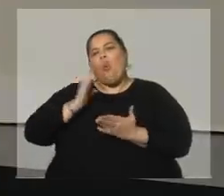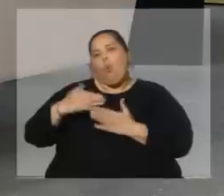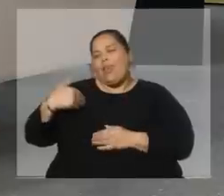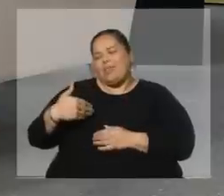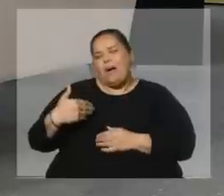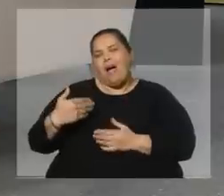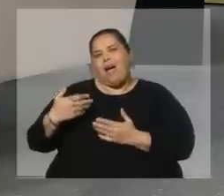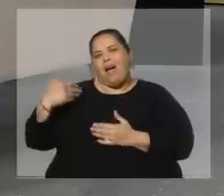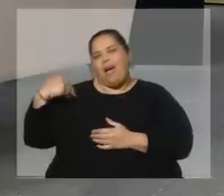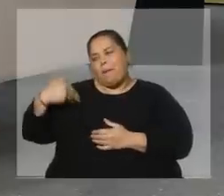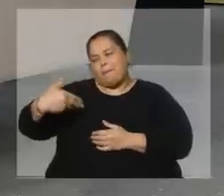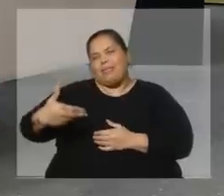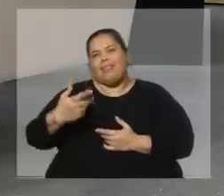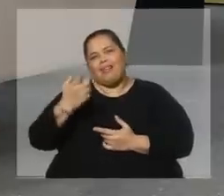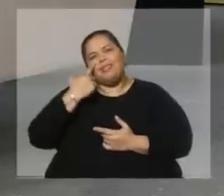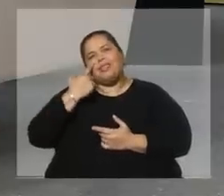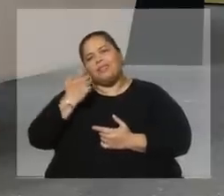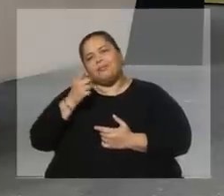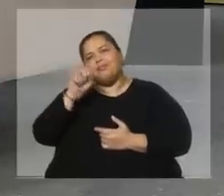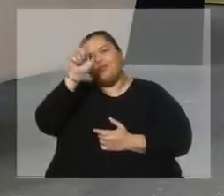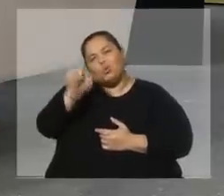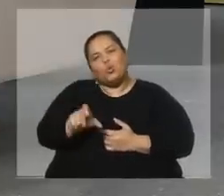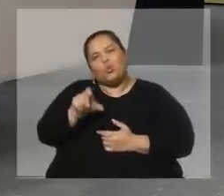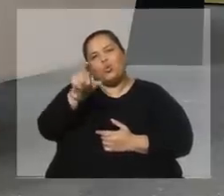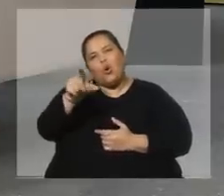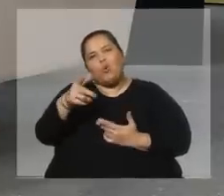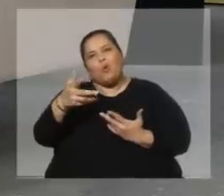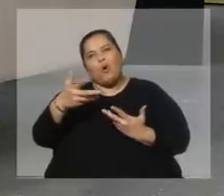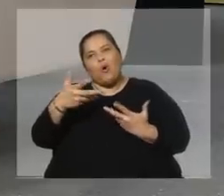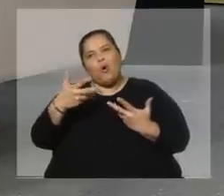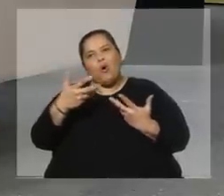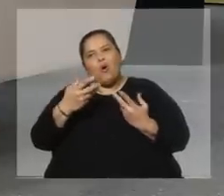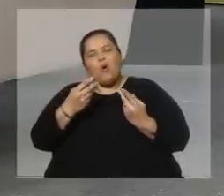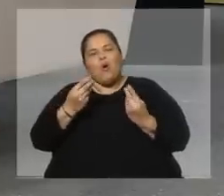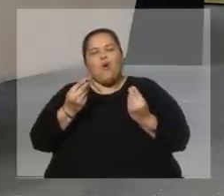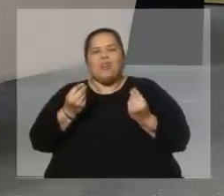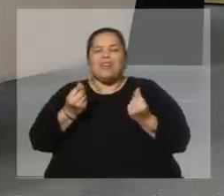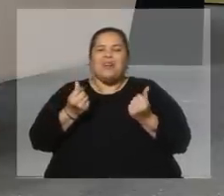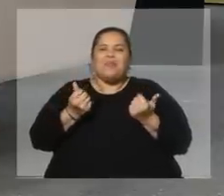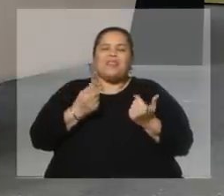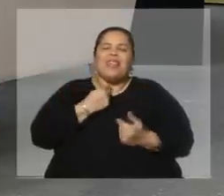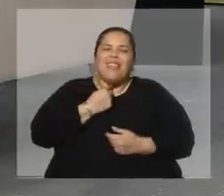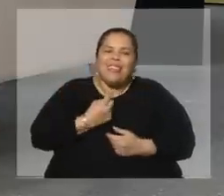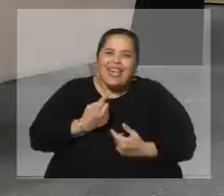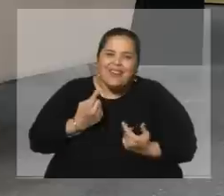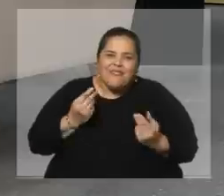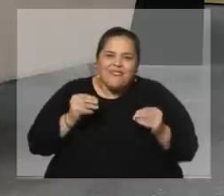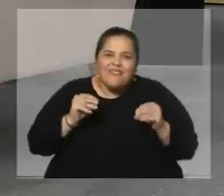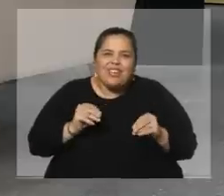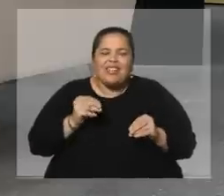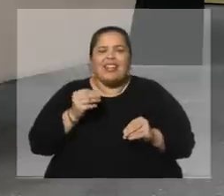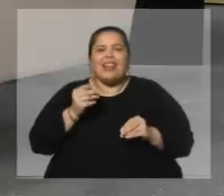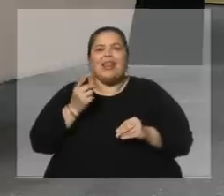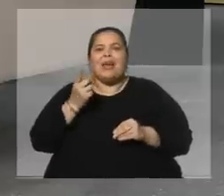sos un tipo débil. No es fácil quebrarlo a este señor, ¿eh? No es fácil quebrarlo. Pero te he